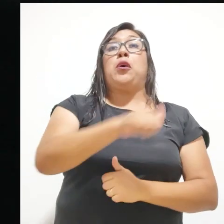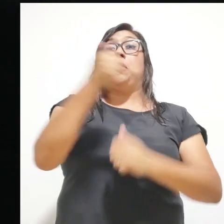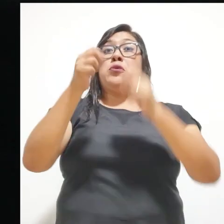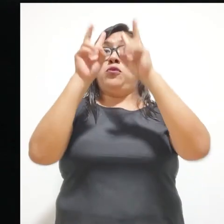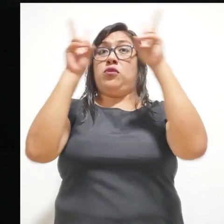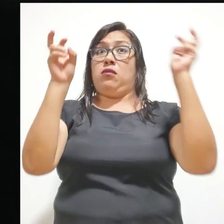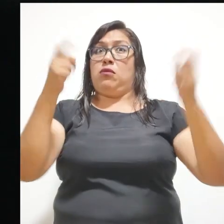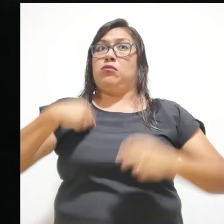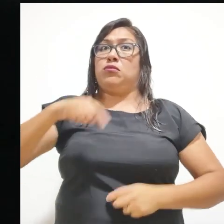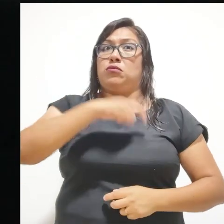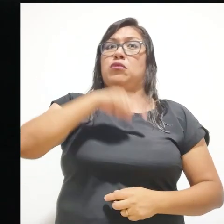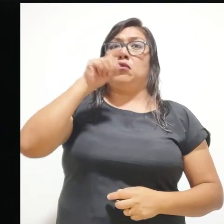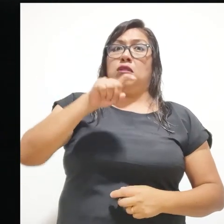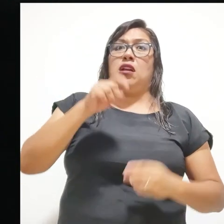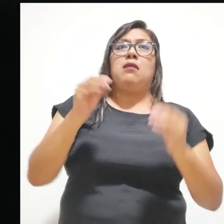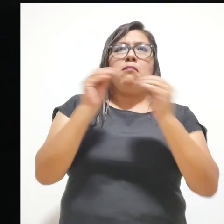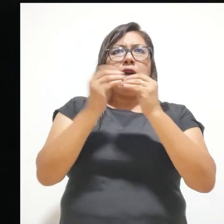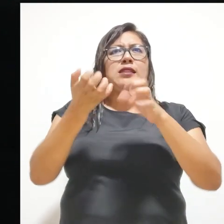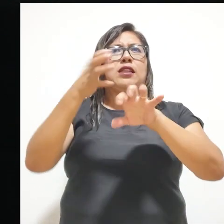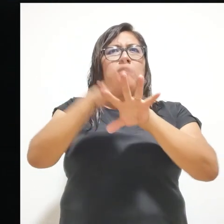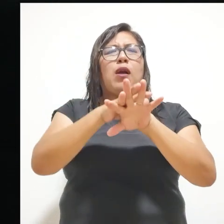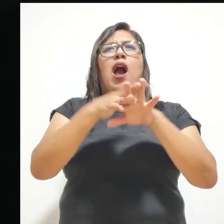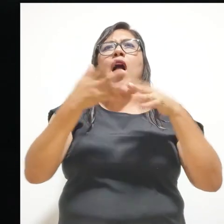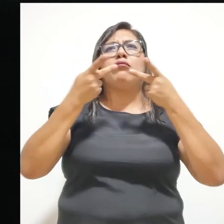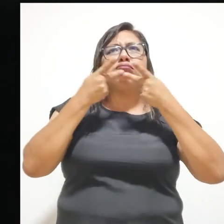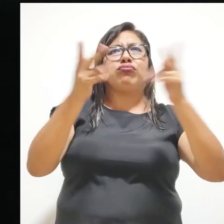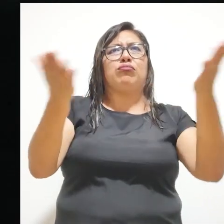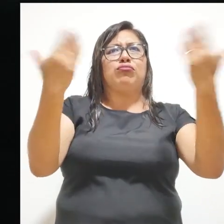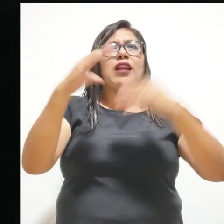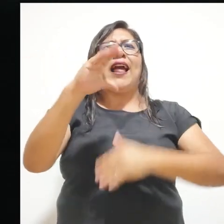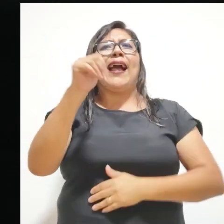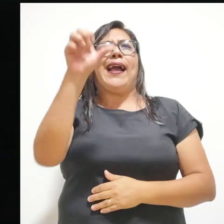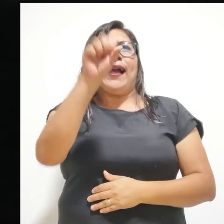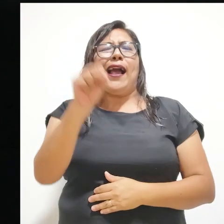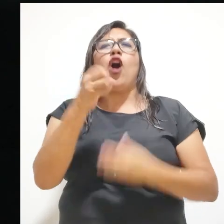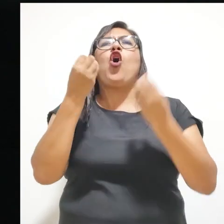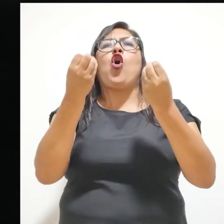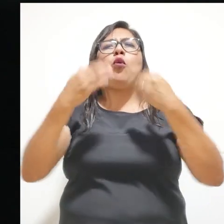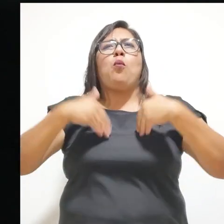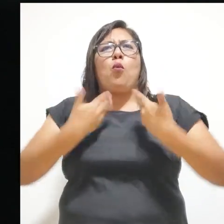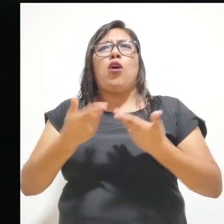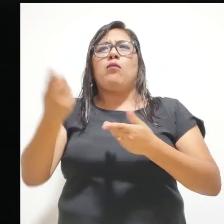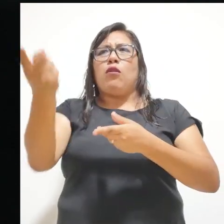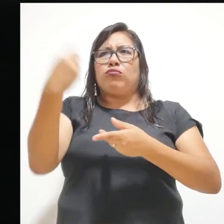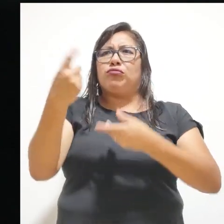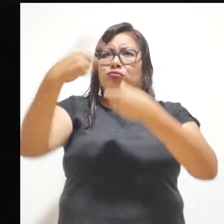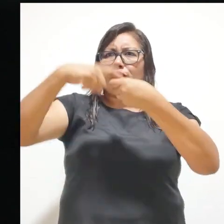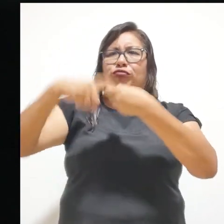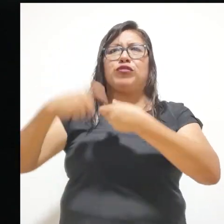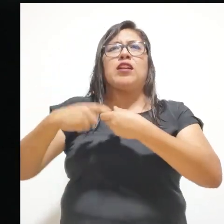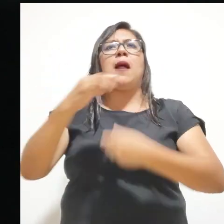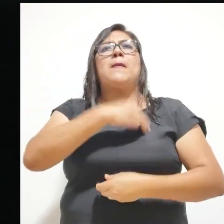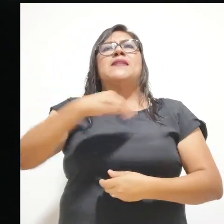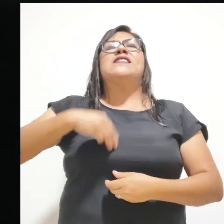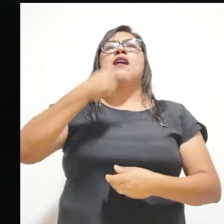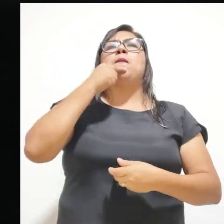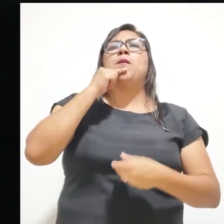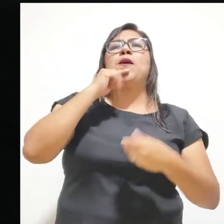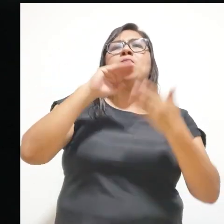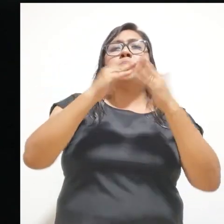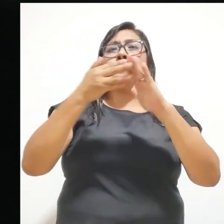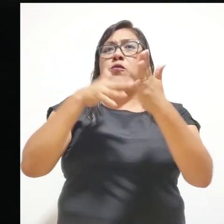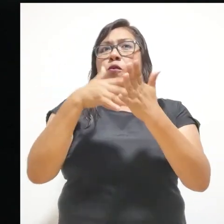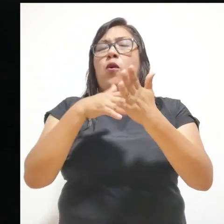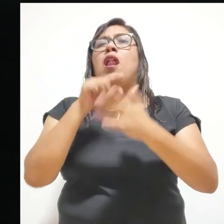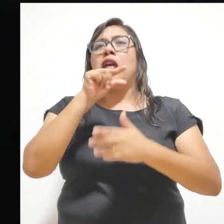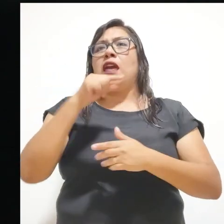El otro gran tema es que tenemos que hacer un casi inclusivo, cómo contratamos para diversas áreas, para diversos sectores y el Ministerio de la Mujer y la Policación y